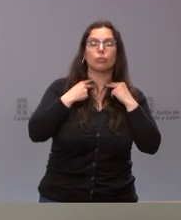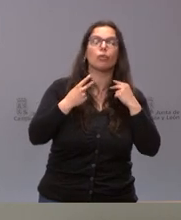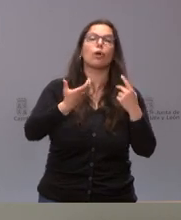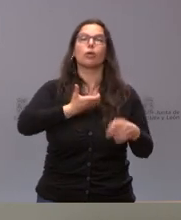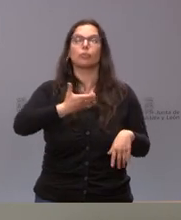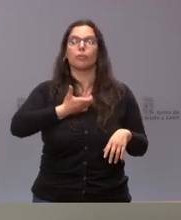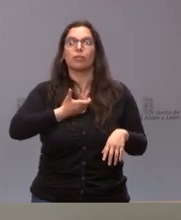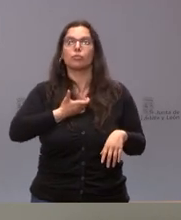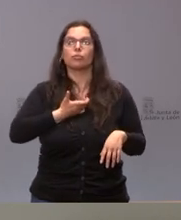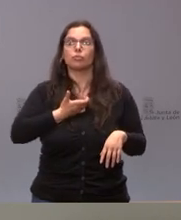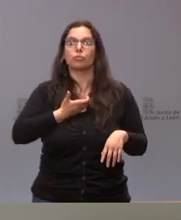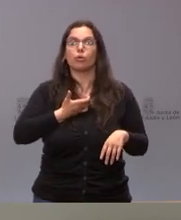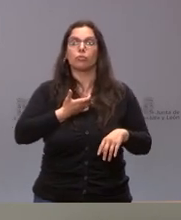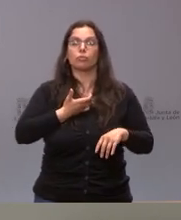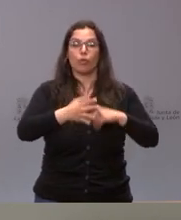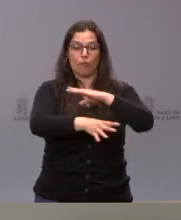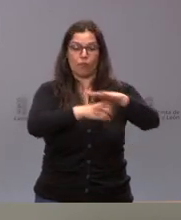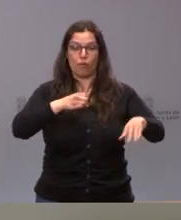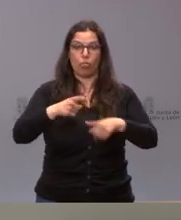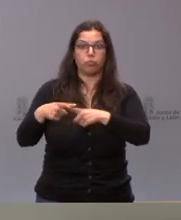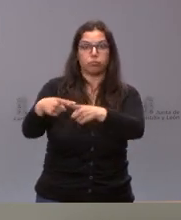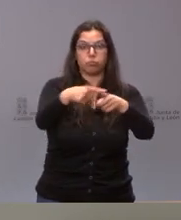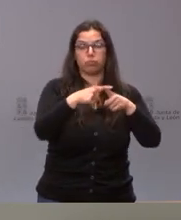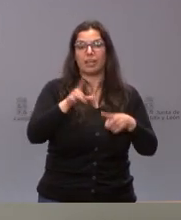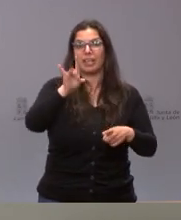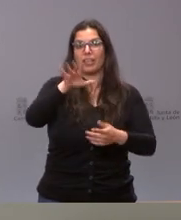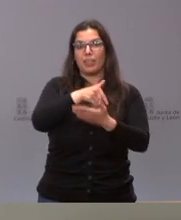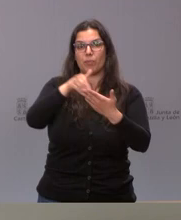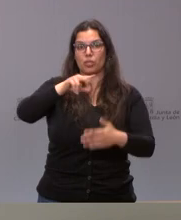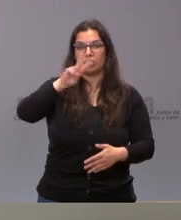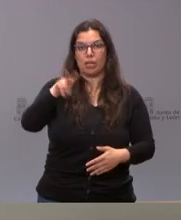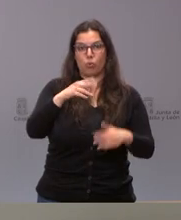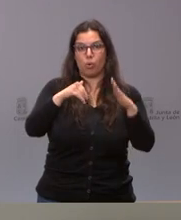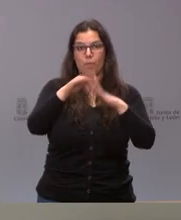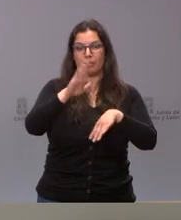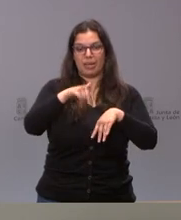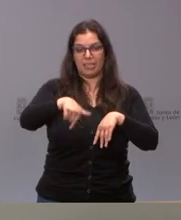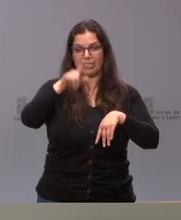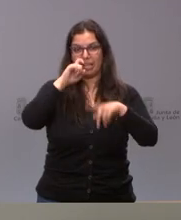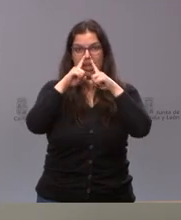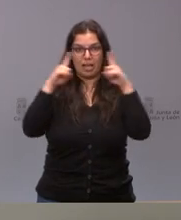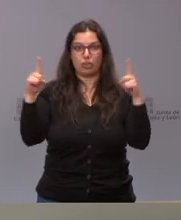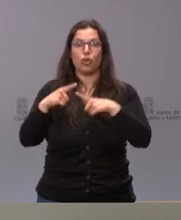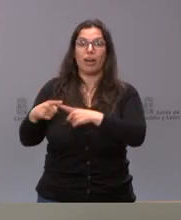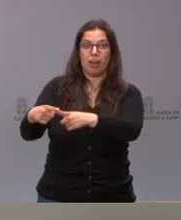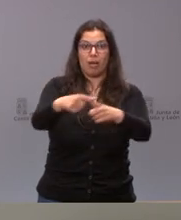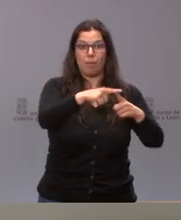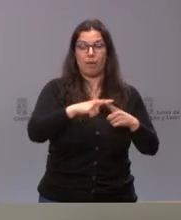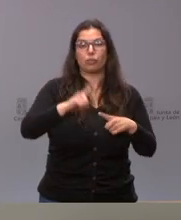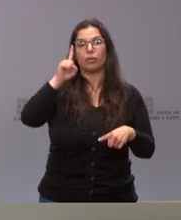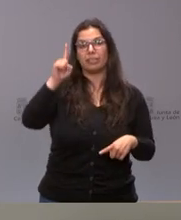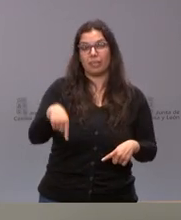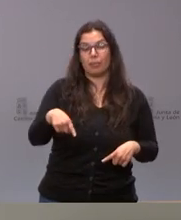dota con más de 15 millones de euros para este ejercicio, se procede al reparto y se mantiene, además, el